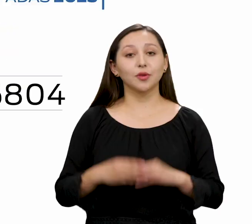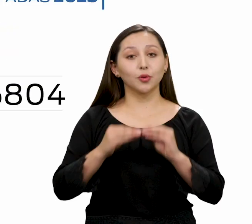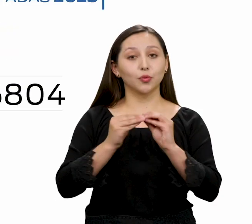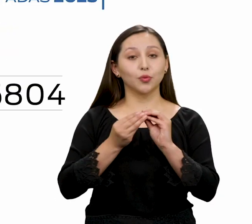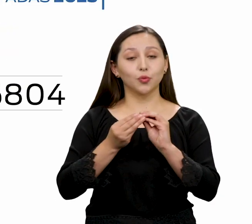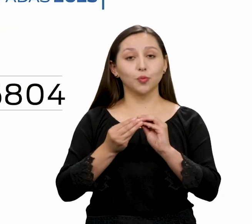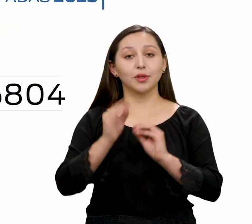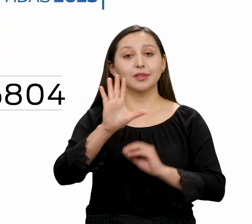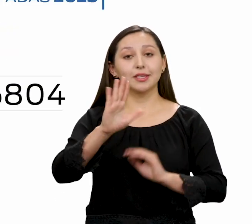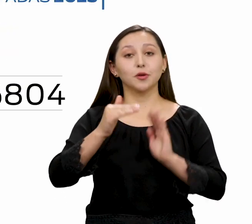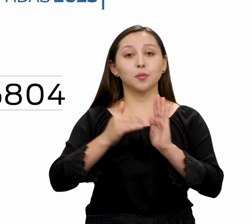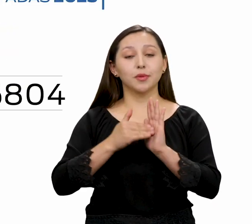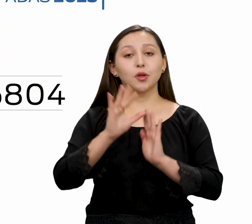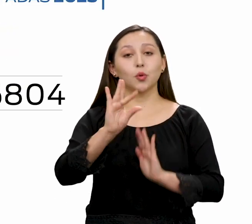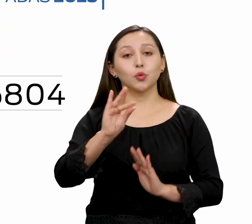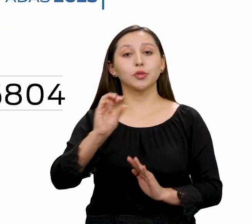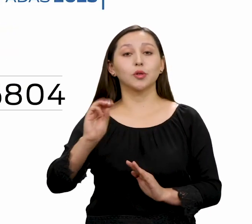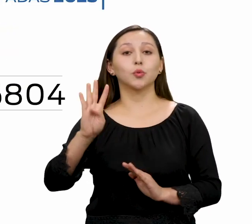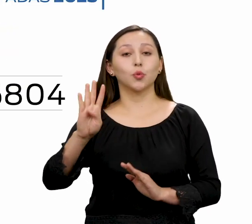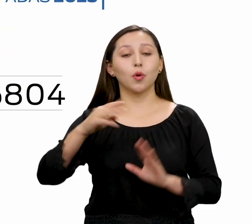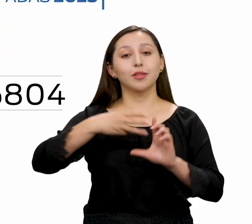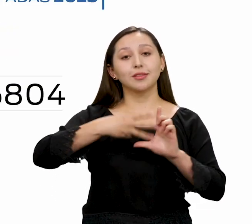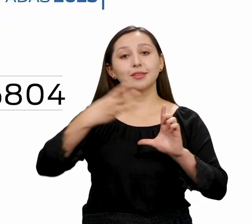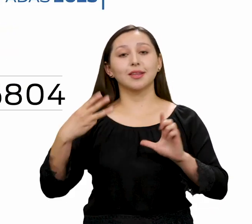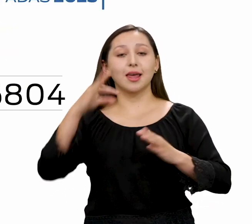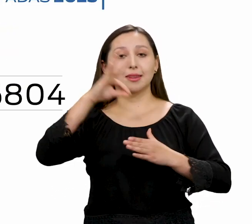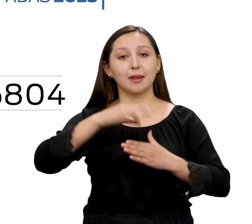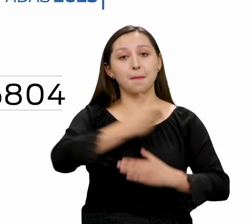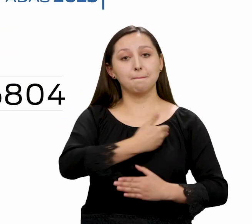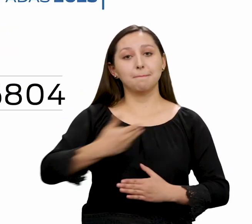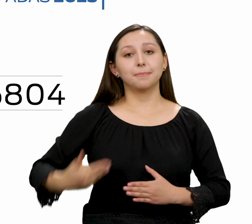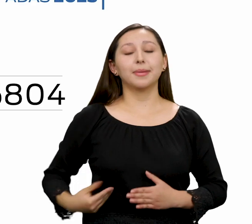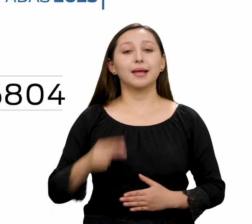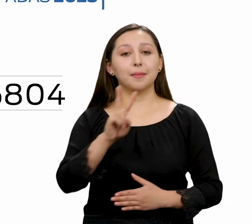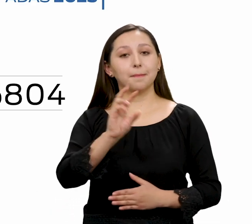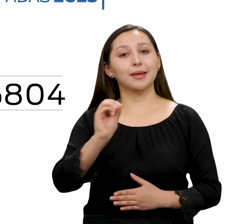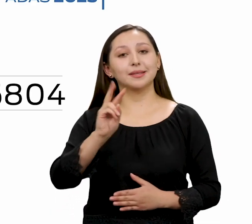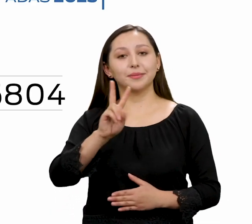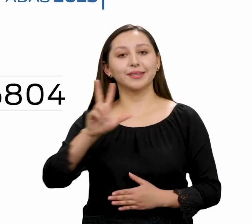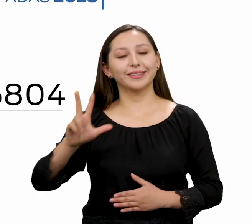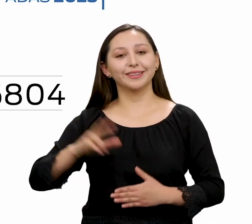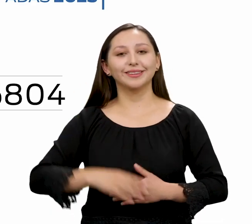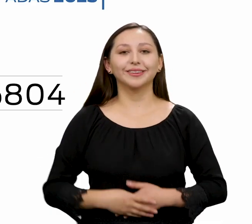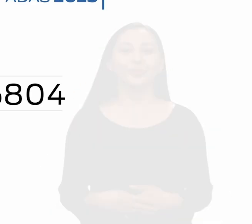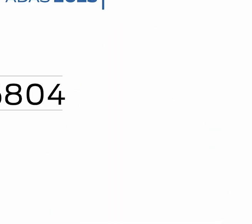Autorización número 5804 CNE Elecciones Presidenciales y Legislativas Anticipadas 2023